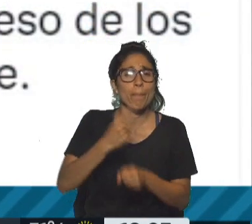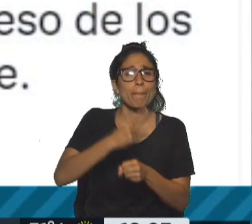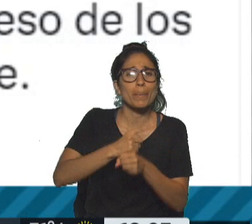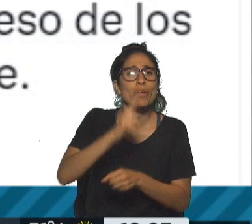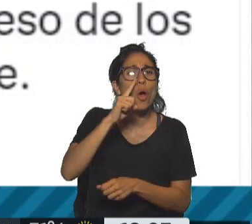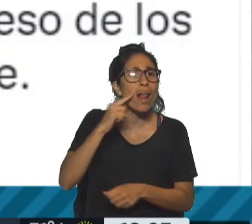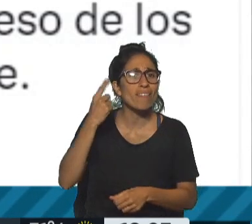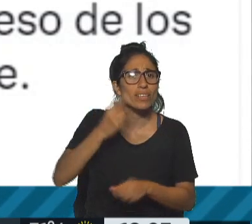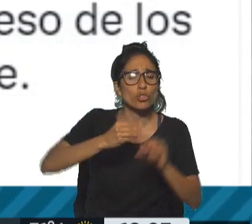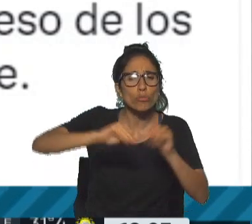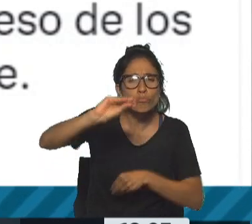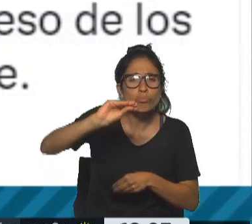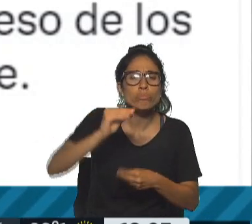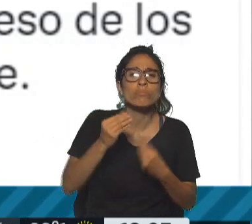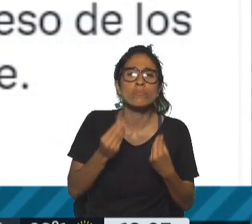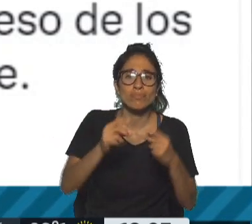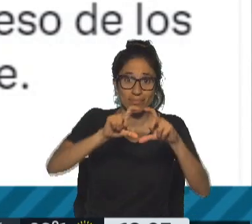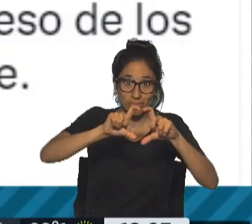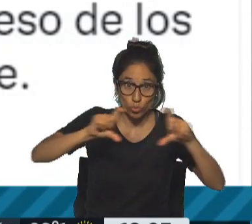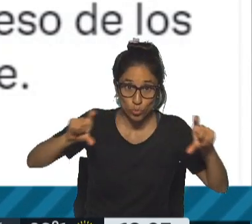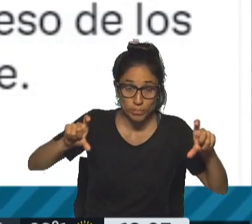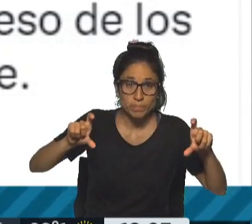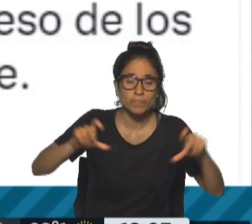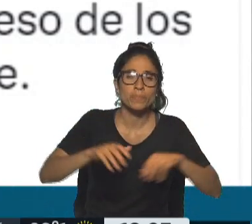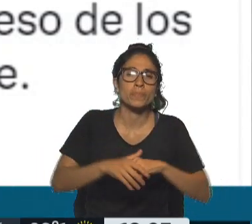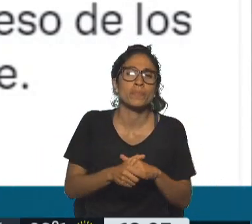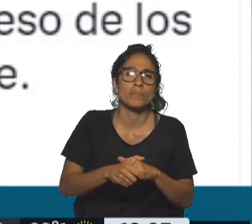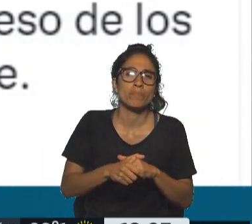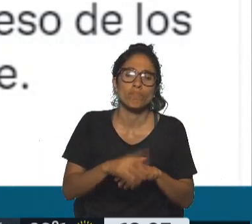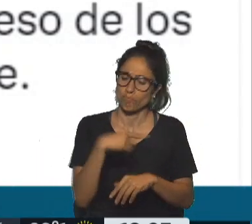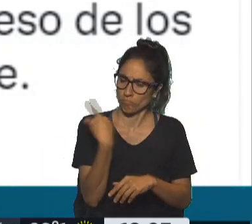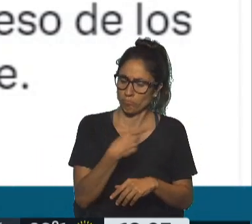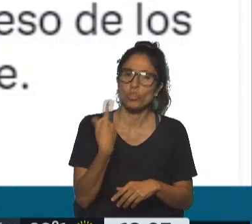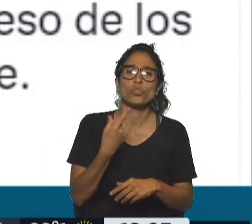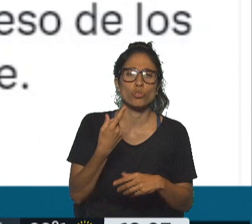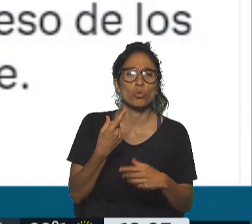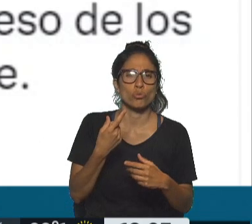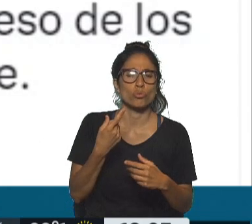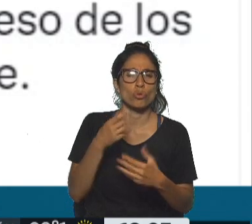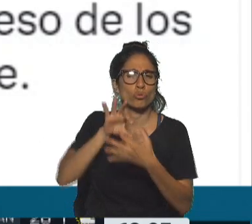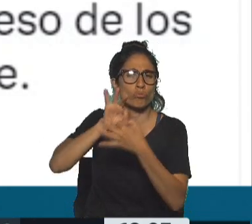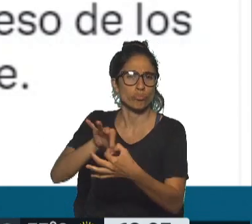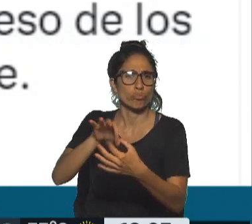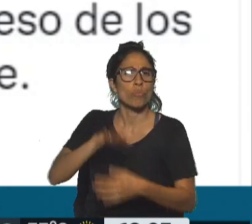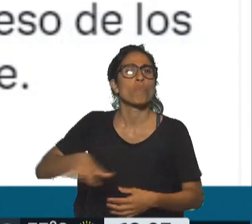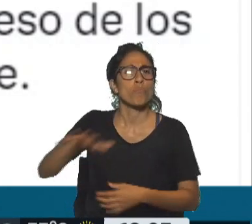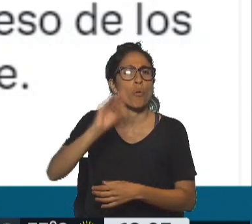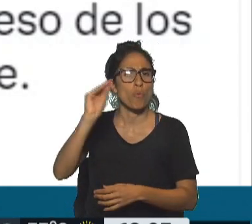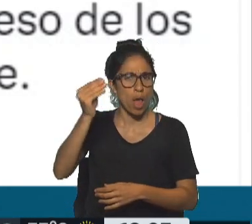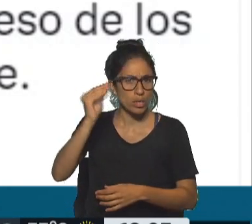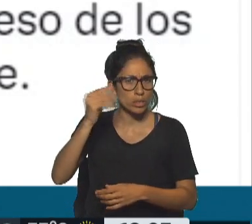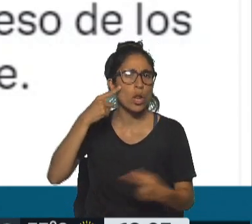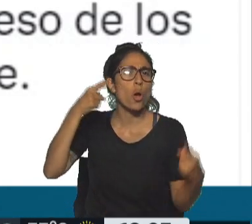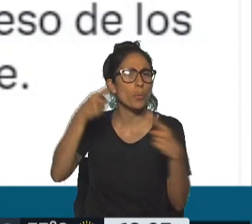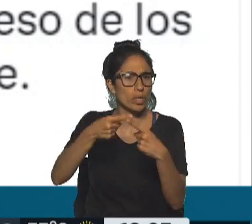Nación entonces Alberto Fernández y luego sus respectivos hilos estamos junto al pueblo brasileño para defender la democracia